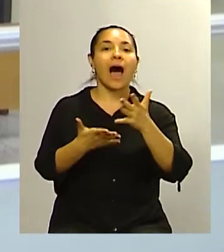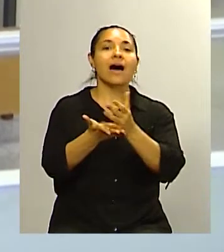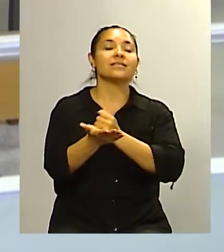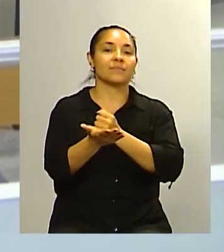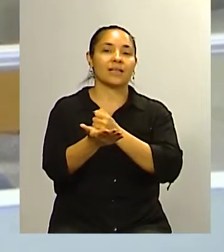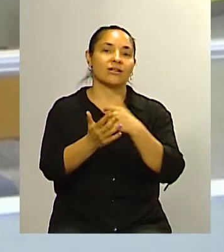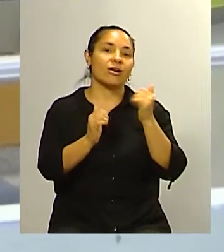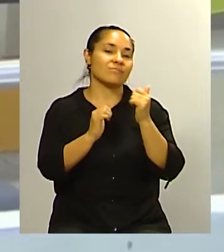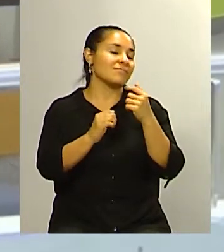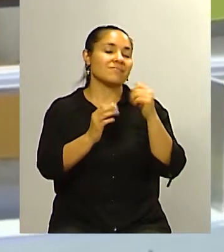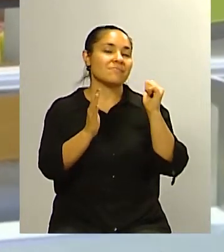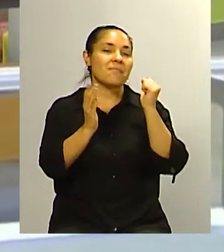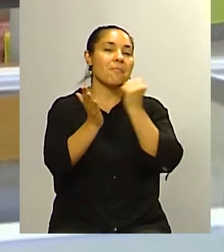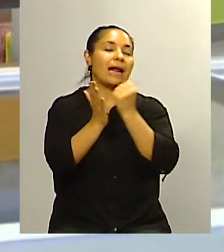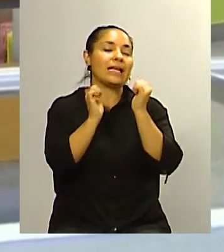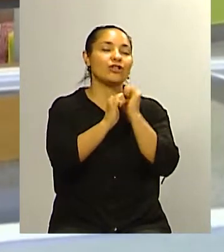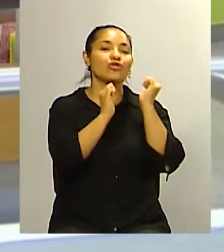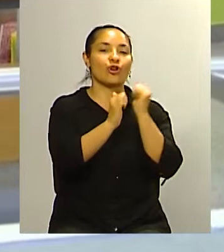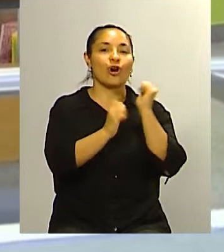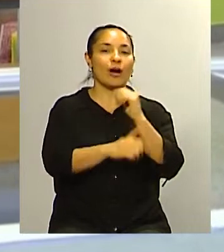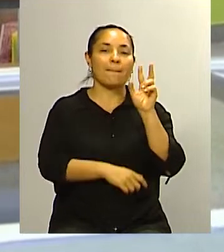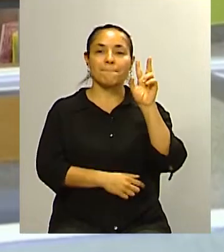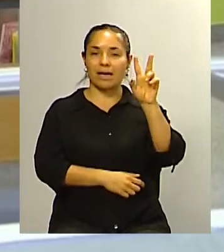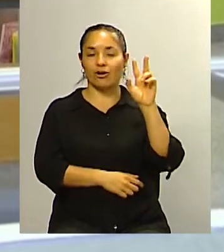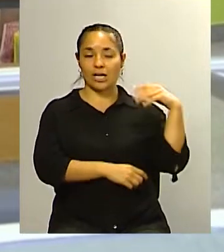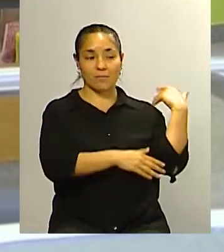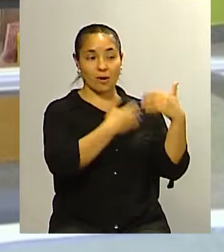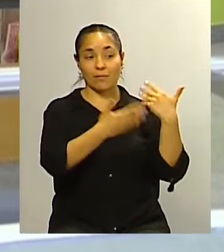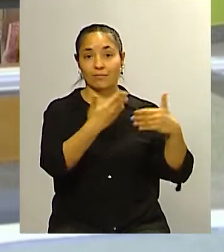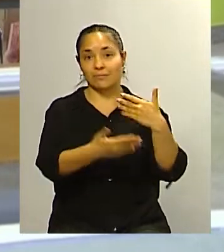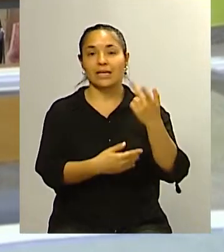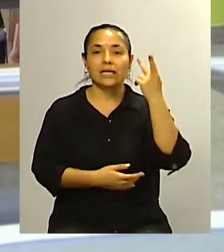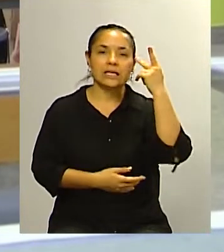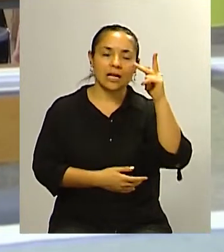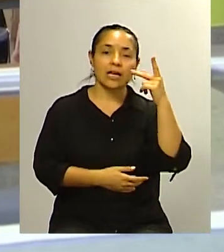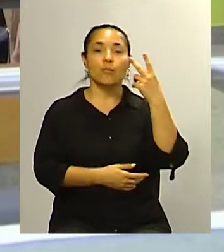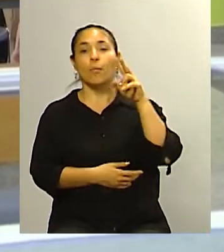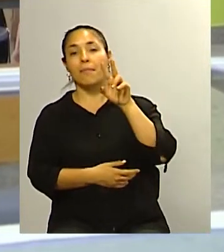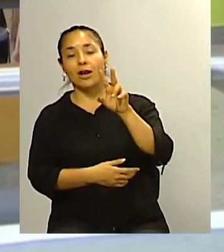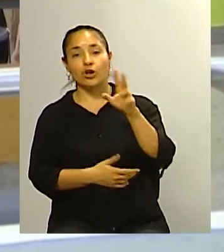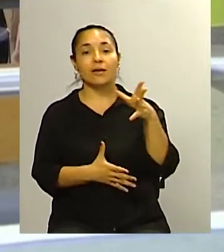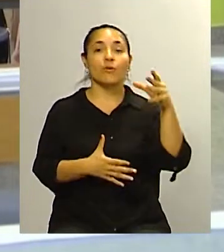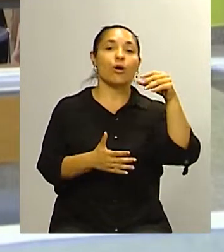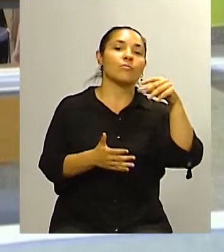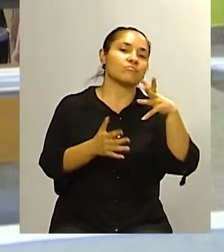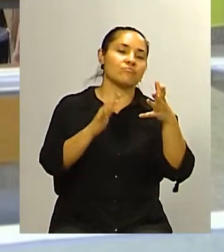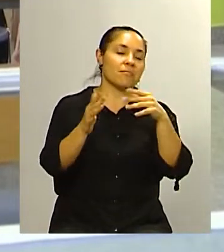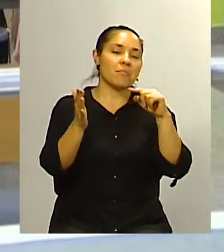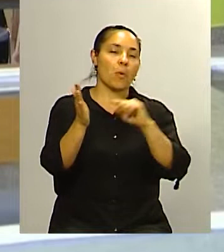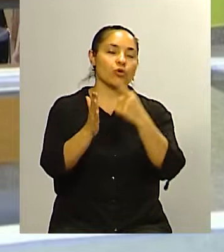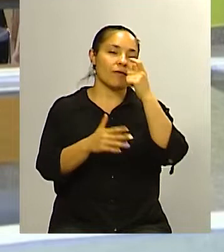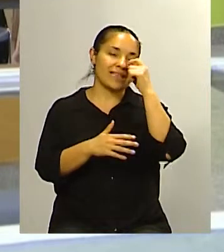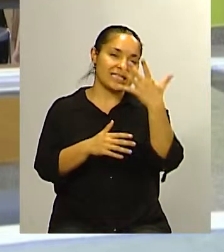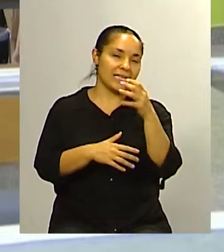históricamente el peronismo pero si uno une los kirchneristas y el peronismo local está en ese piso de los 25 puntos